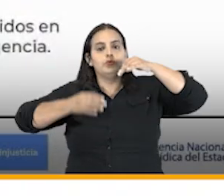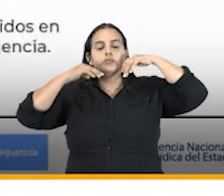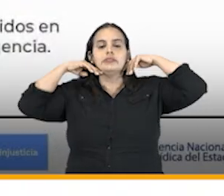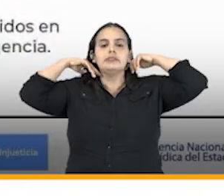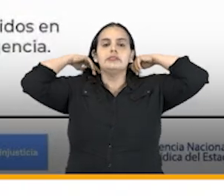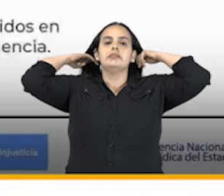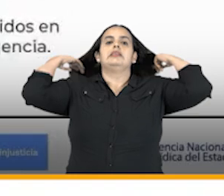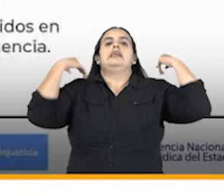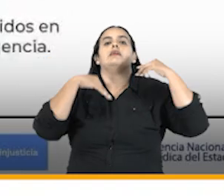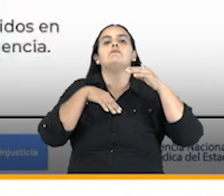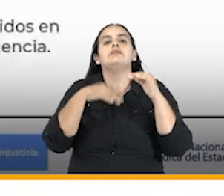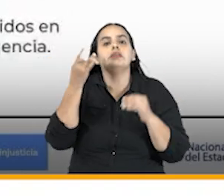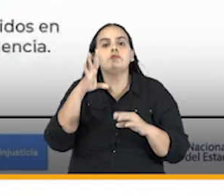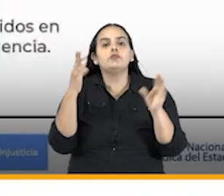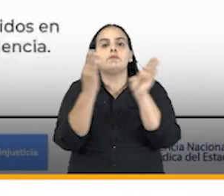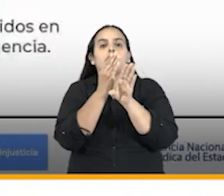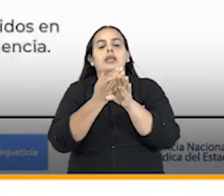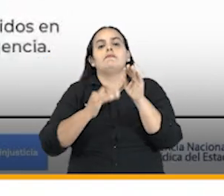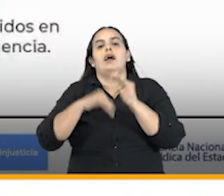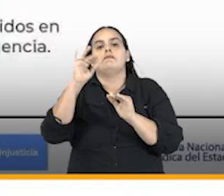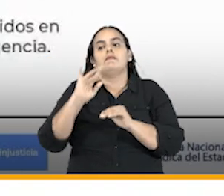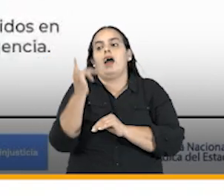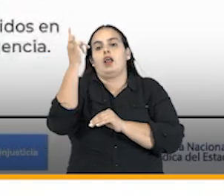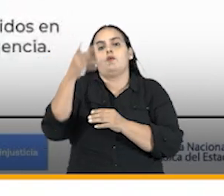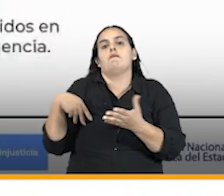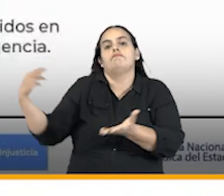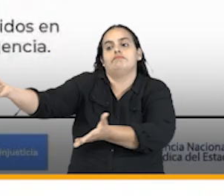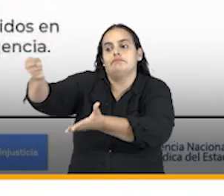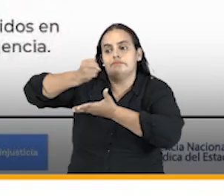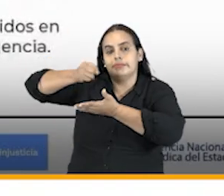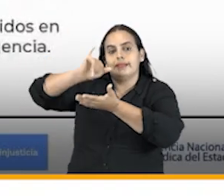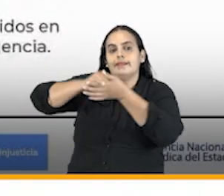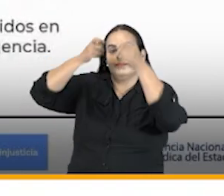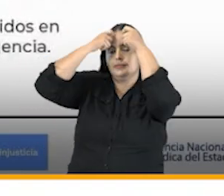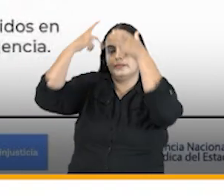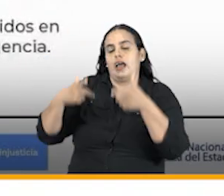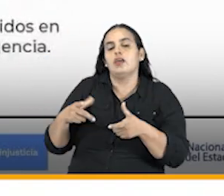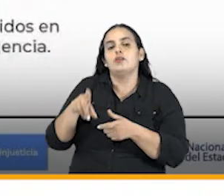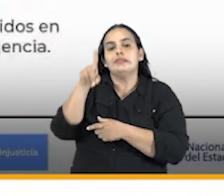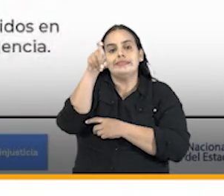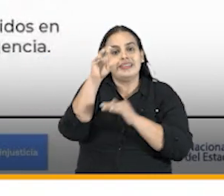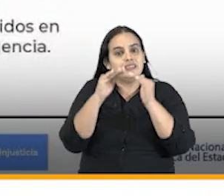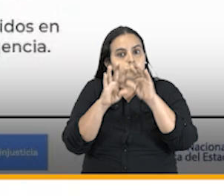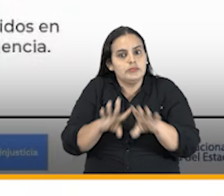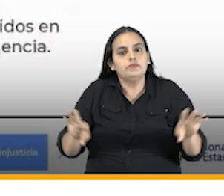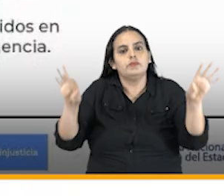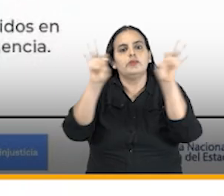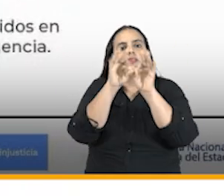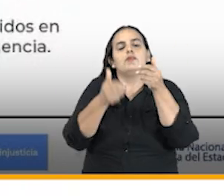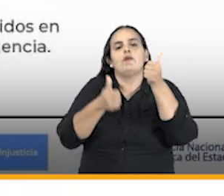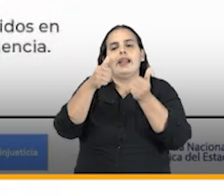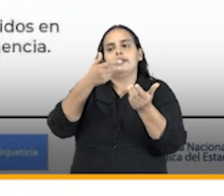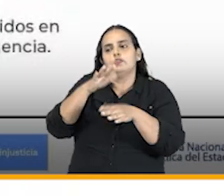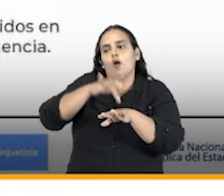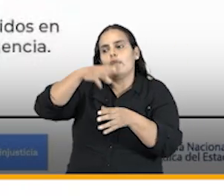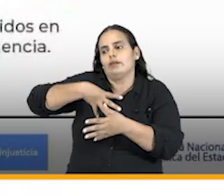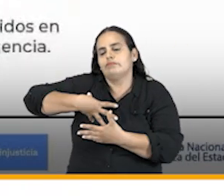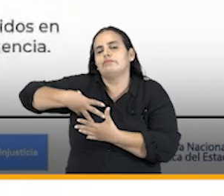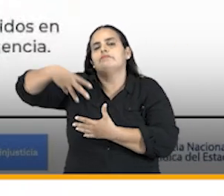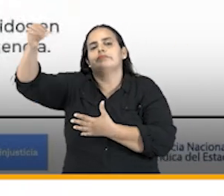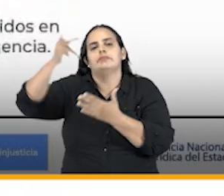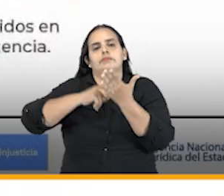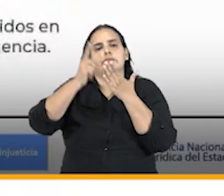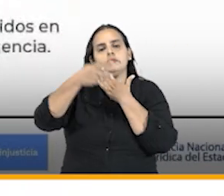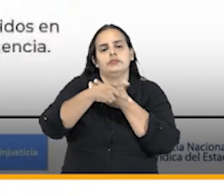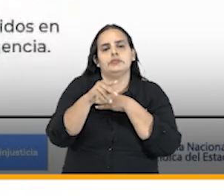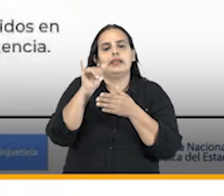se podrían afectar enormemente las finanzas del estado seis litigios importantísimos en materia de extinción de dominio relacionados con